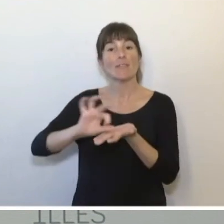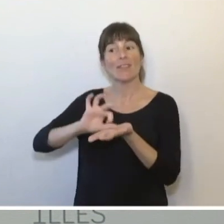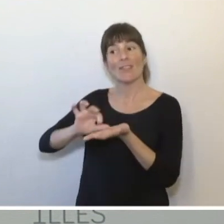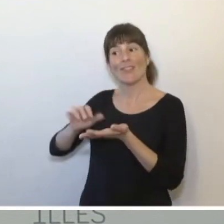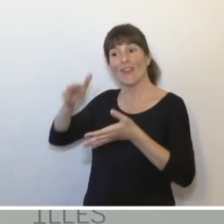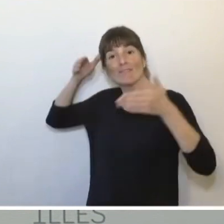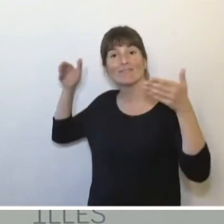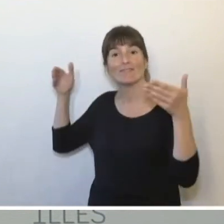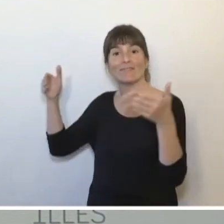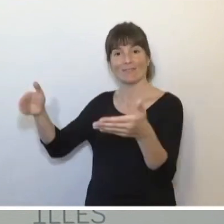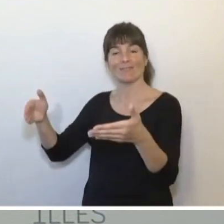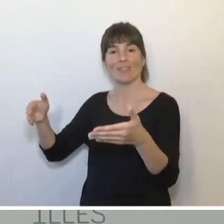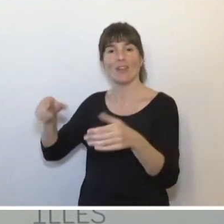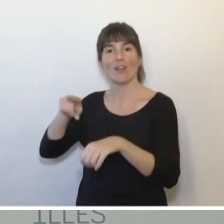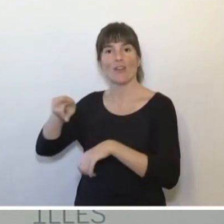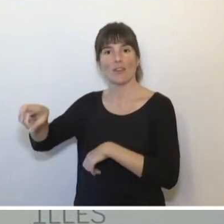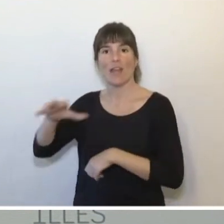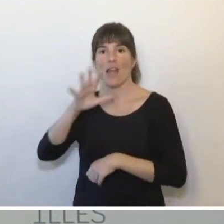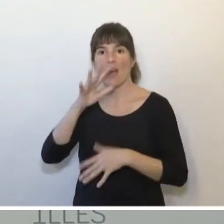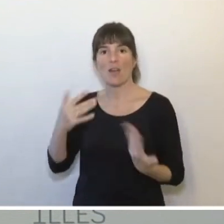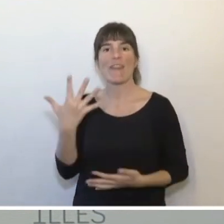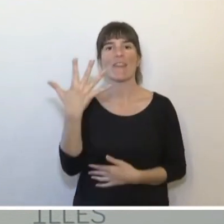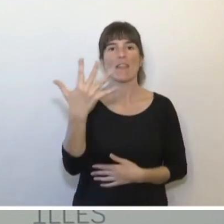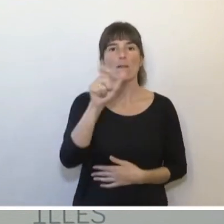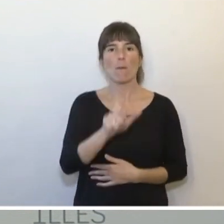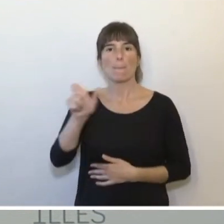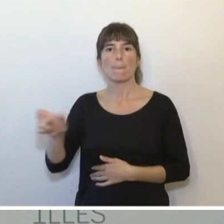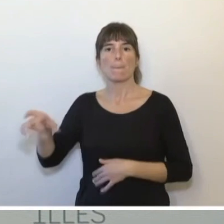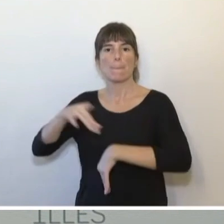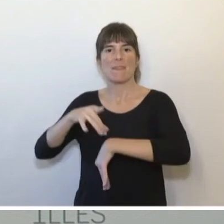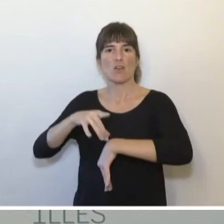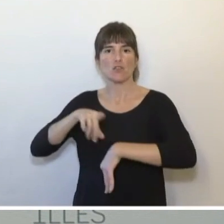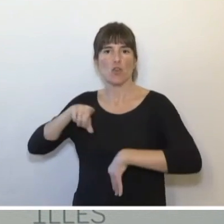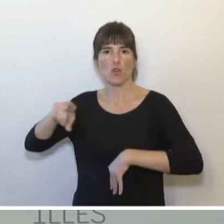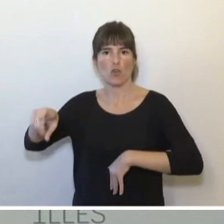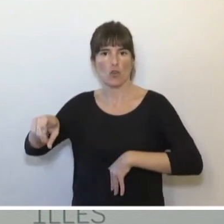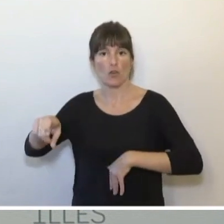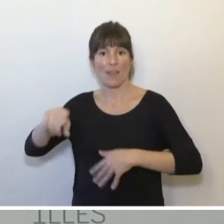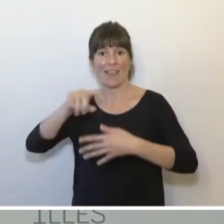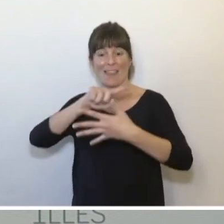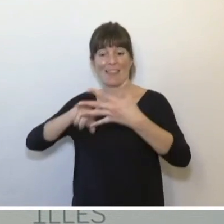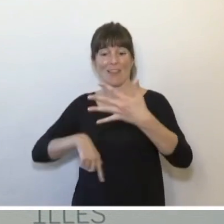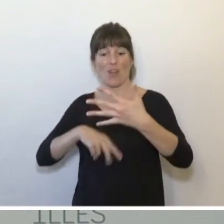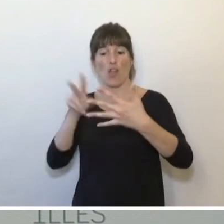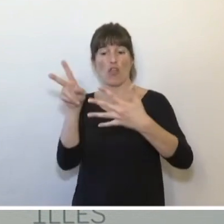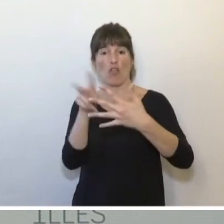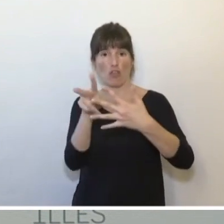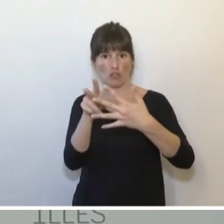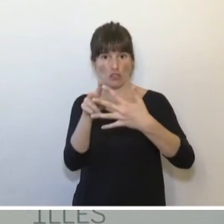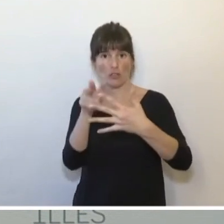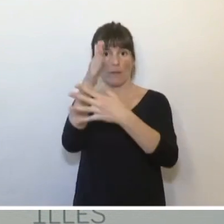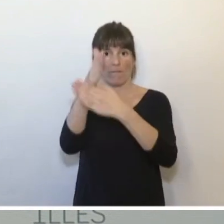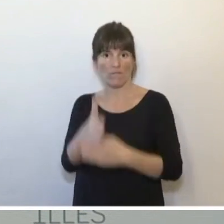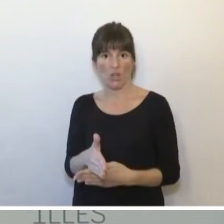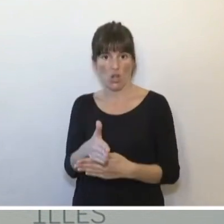dotación aprobada de plantilla de cinco oncólogos. Solo hay dos plazas cubiertas con personal fijo y una de ellas